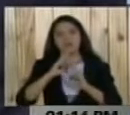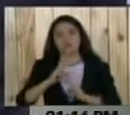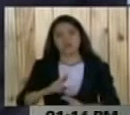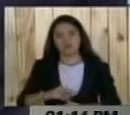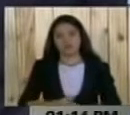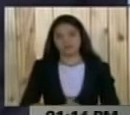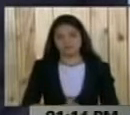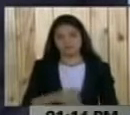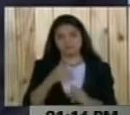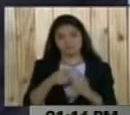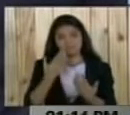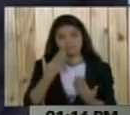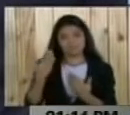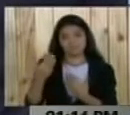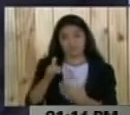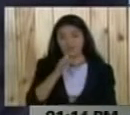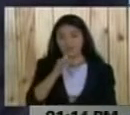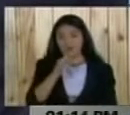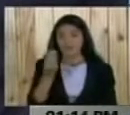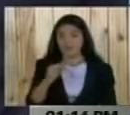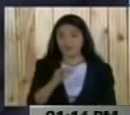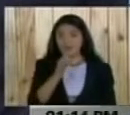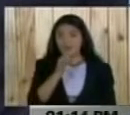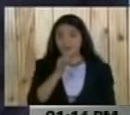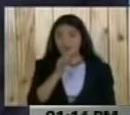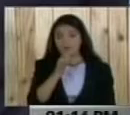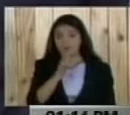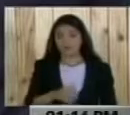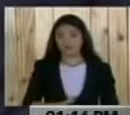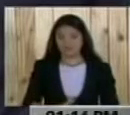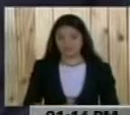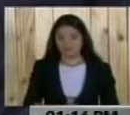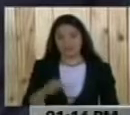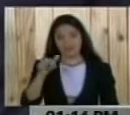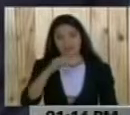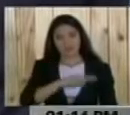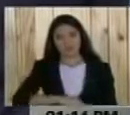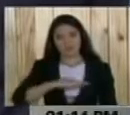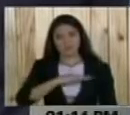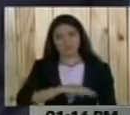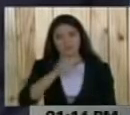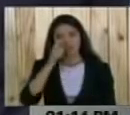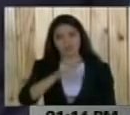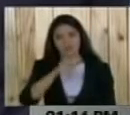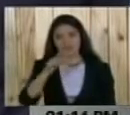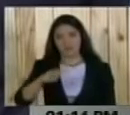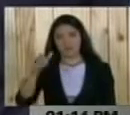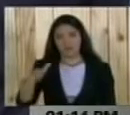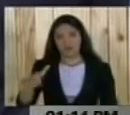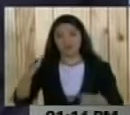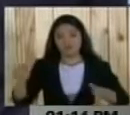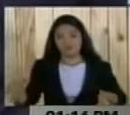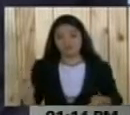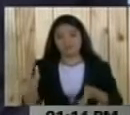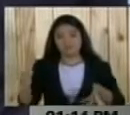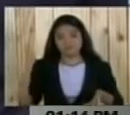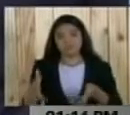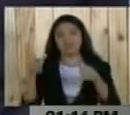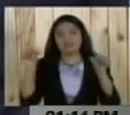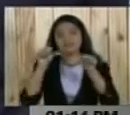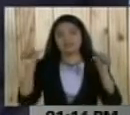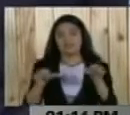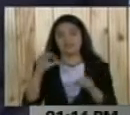Acompáñenos a revisar esta y otras informaciones en Misiones del Pueblo. A propósito del reimpulso del sistema de misiones